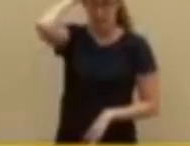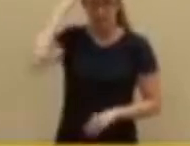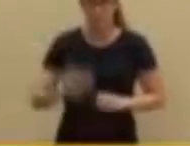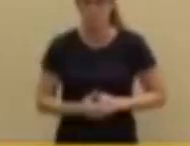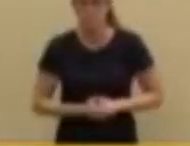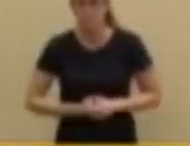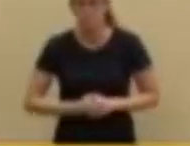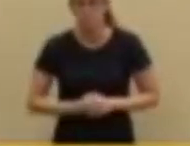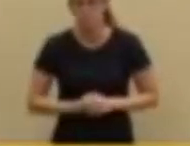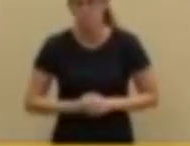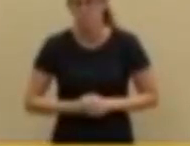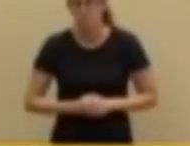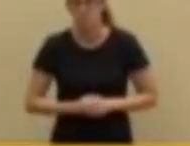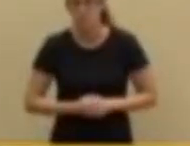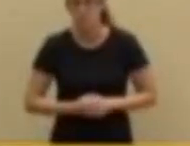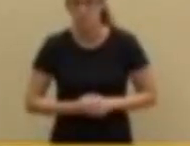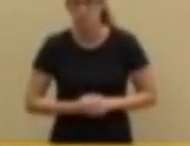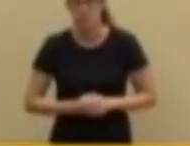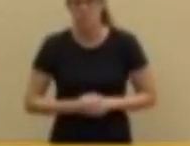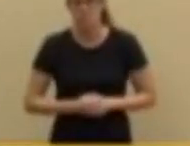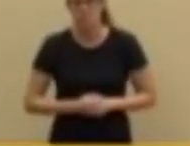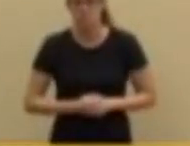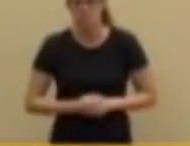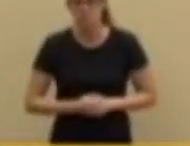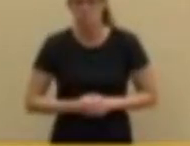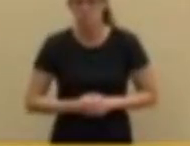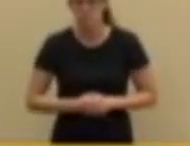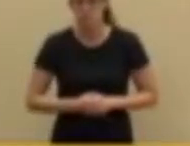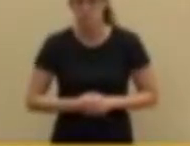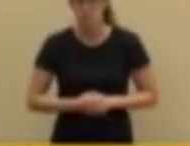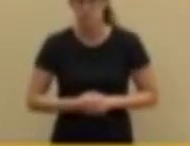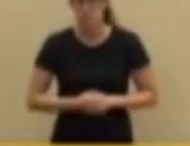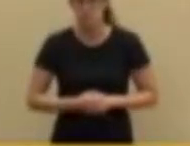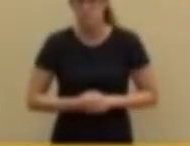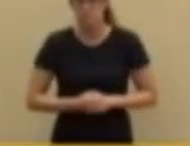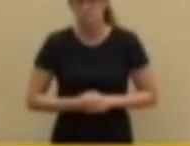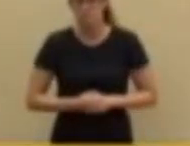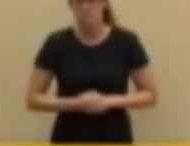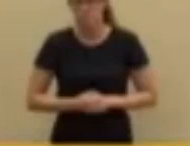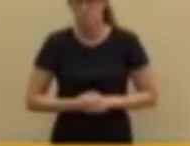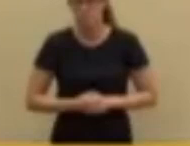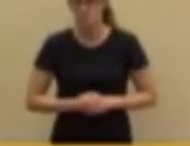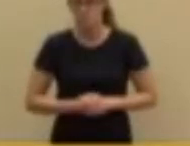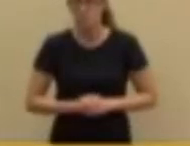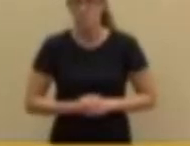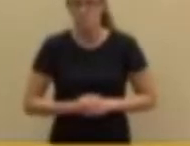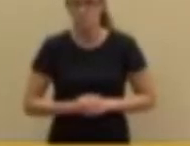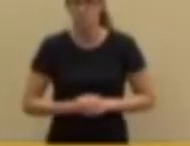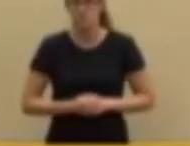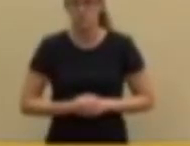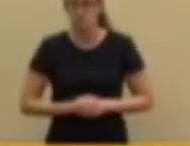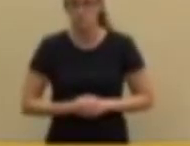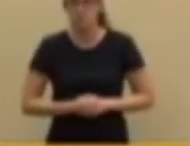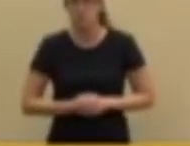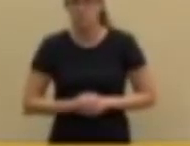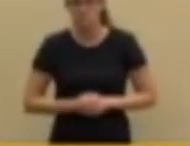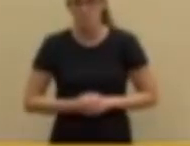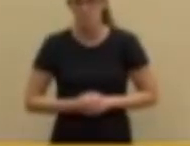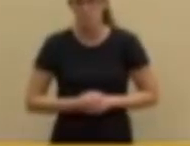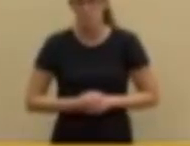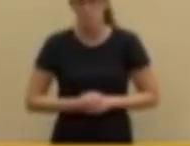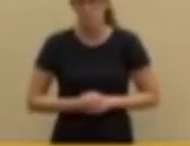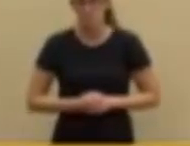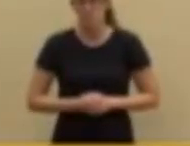por culpa de gentuza como este, que tiene la cara dura de estar hablando en un Parlamento español, en un Parlamento democrático, no tendría ni el derecho